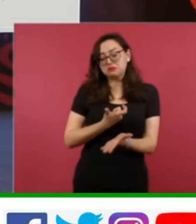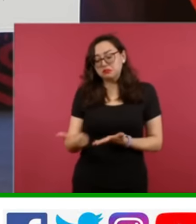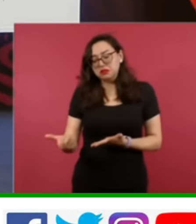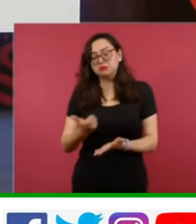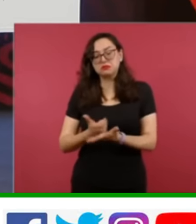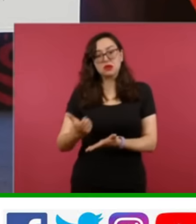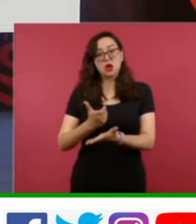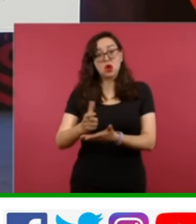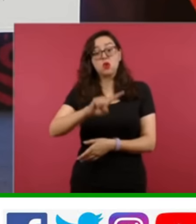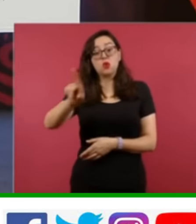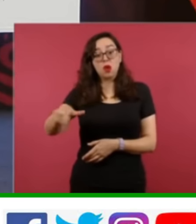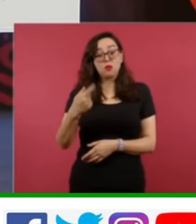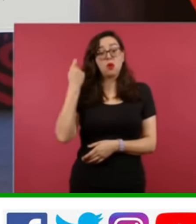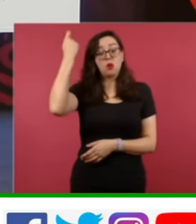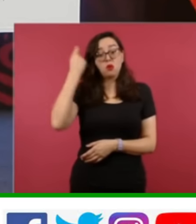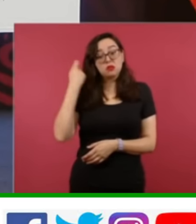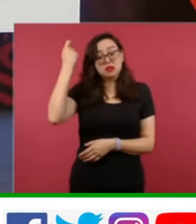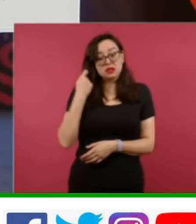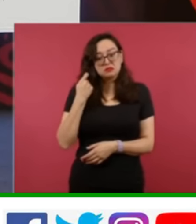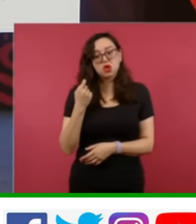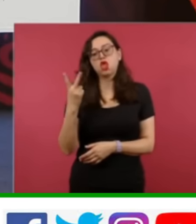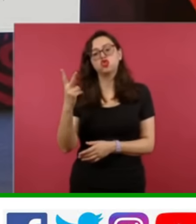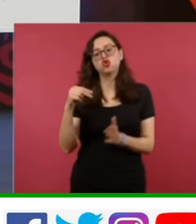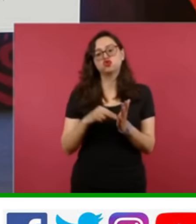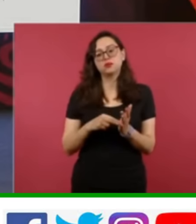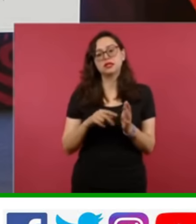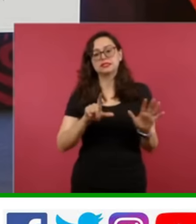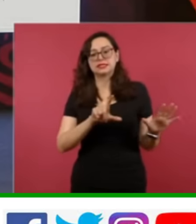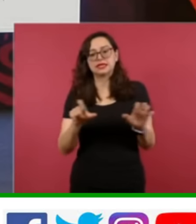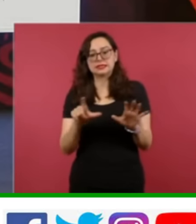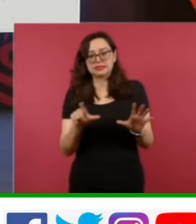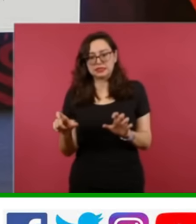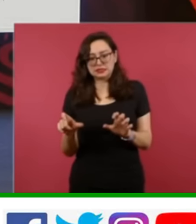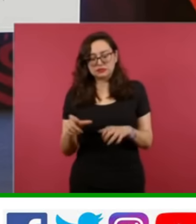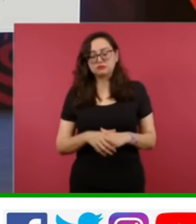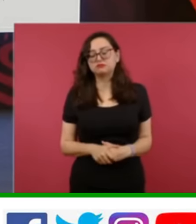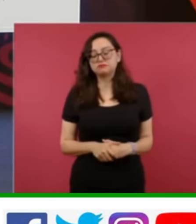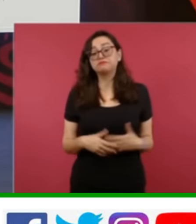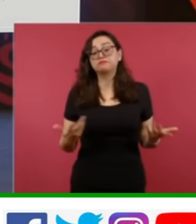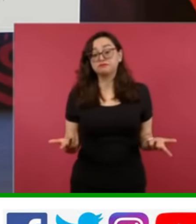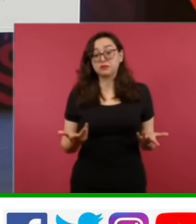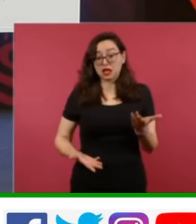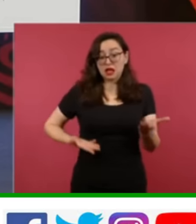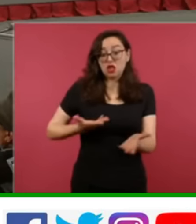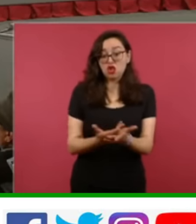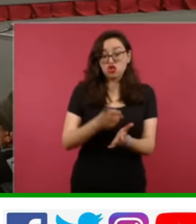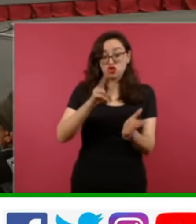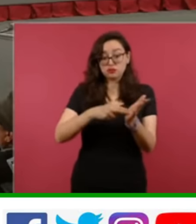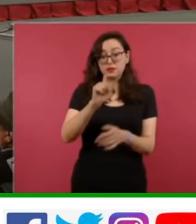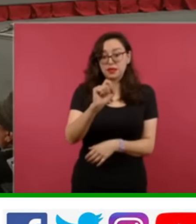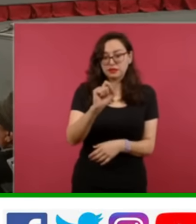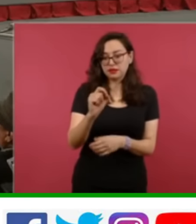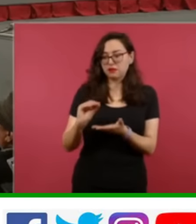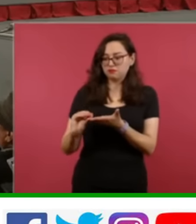veinte, hoy se jubila con seis mil pesos. Pero aún así era insuficiente. Por eso se decidió